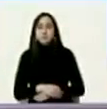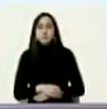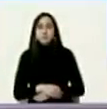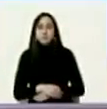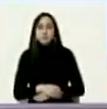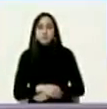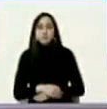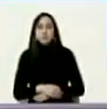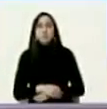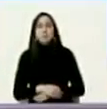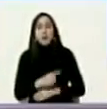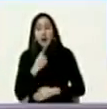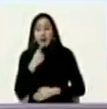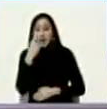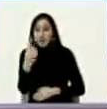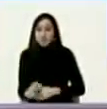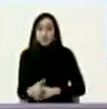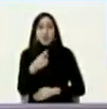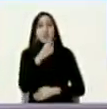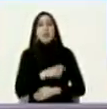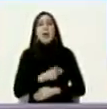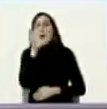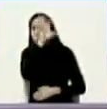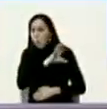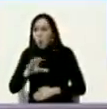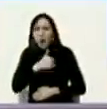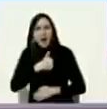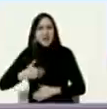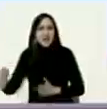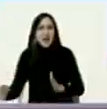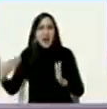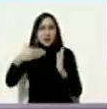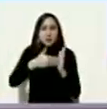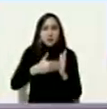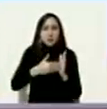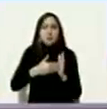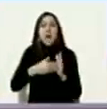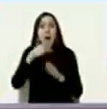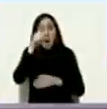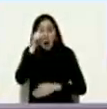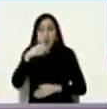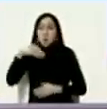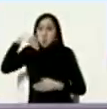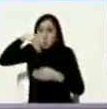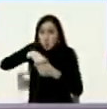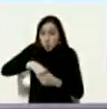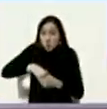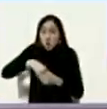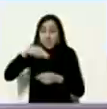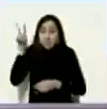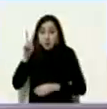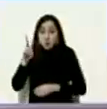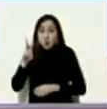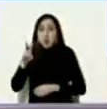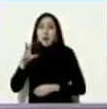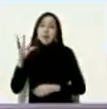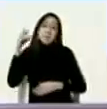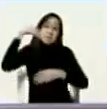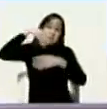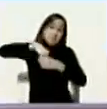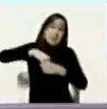para decirle a cualquier imperio del mundo si te metes en Venezuela entras pero no sales